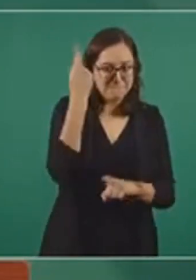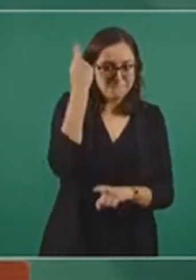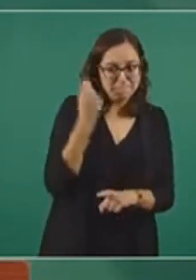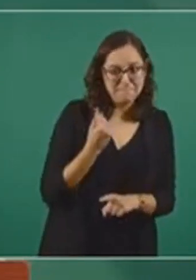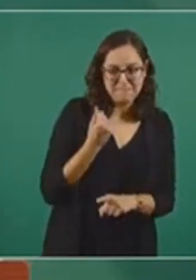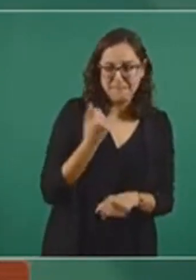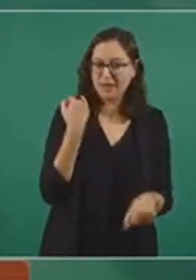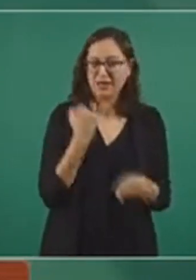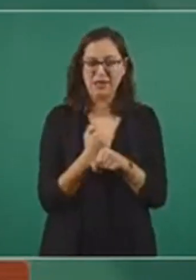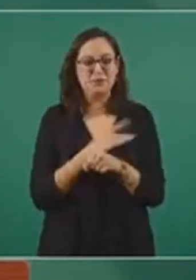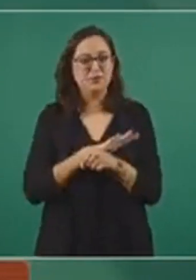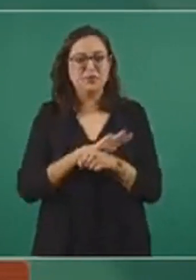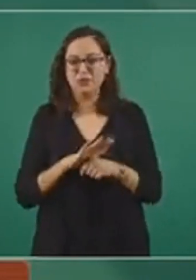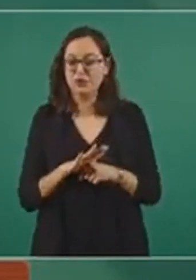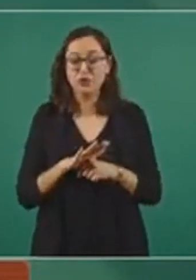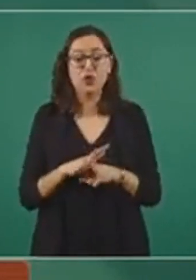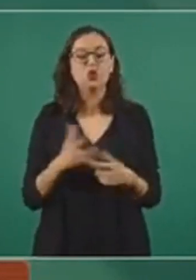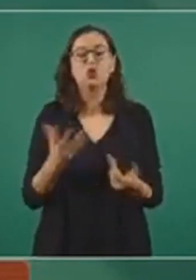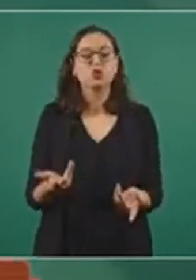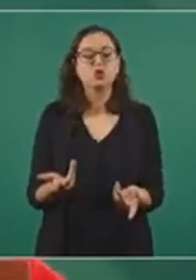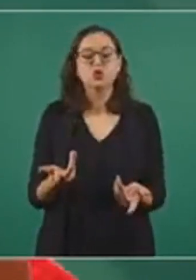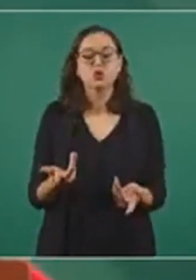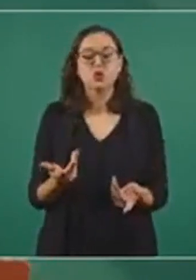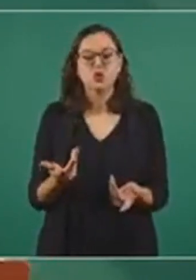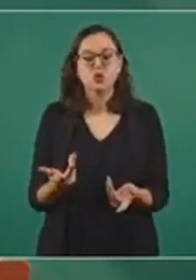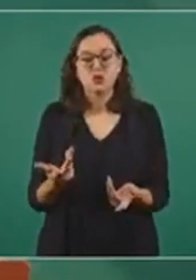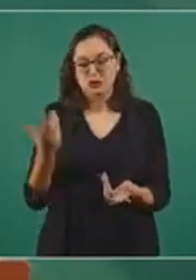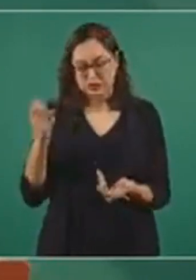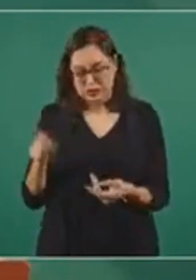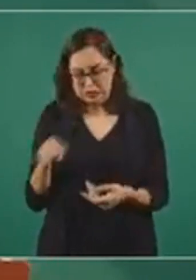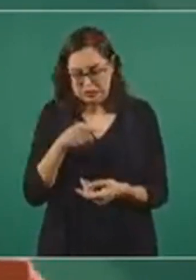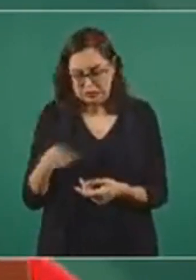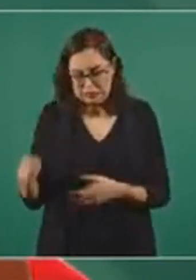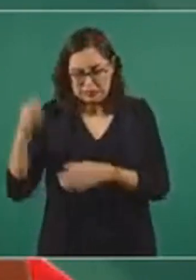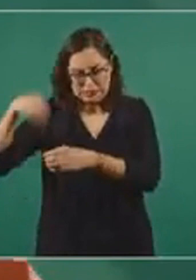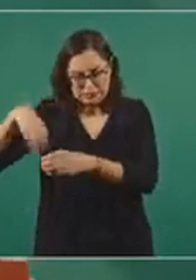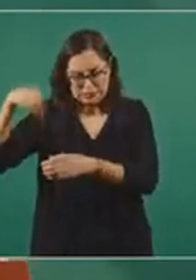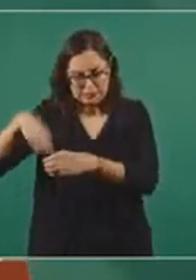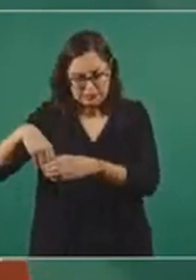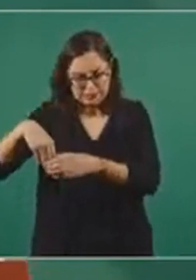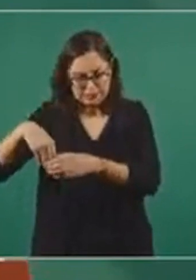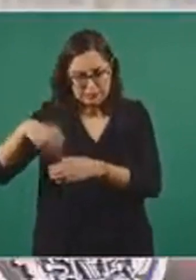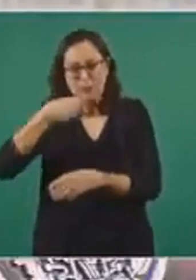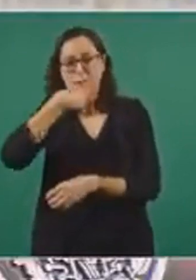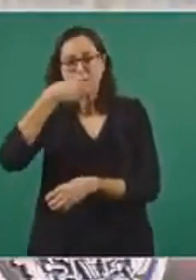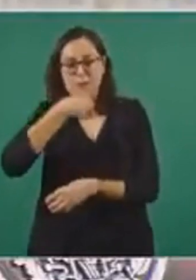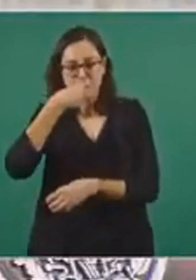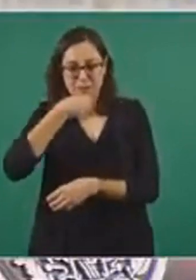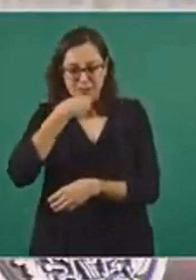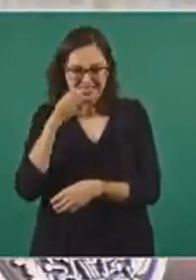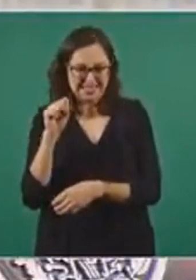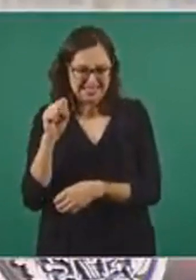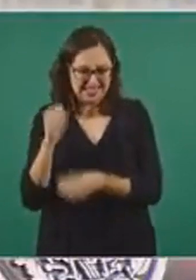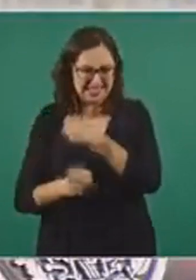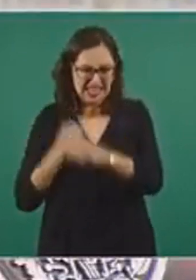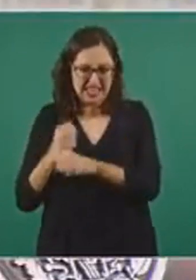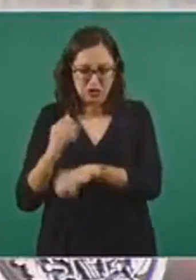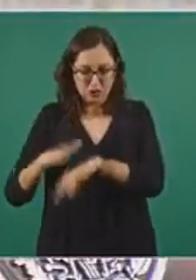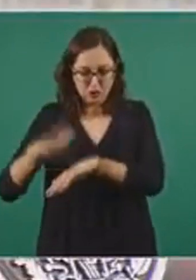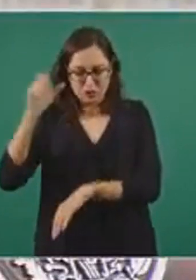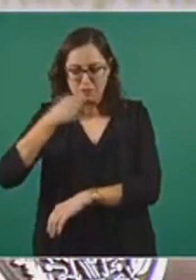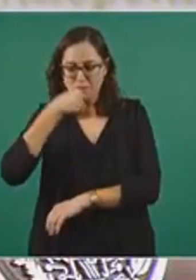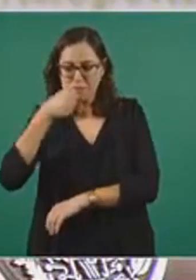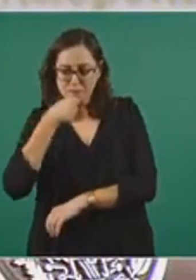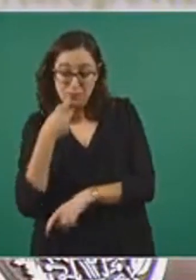Ahí es donde dicen, no es una doble jubilación, sino es cesantía y vejez y la